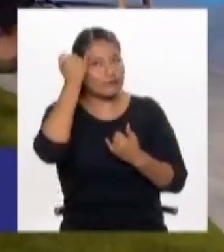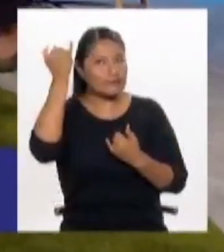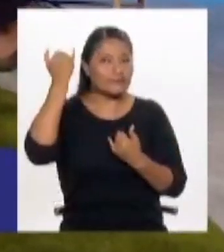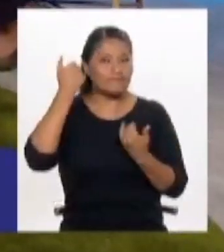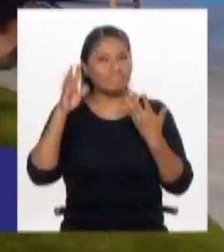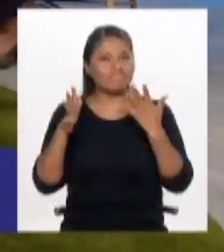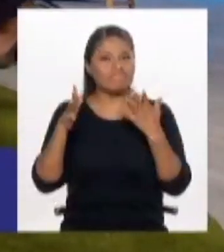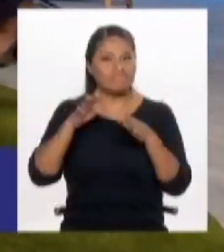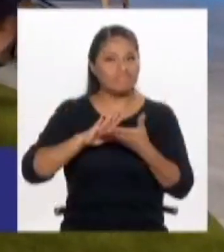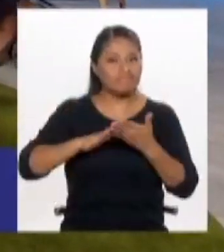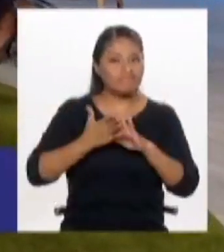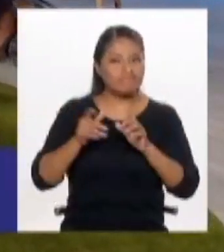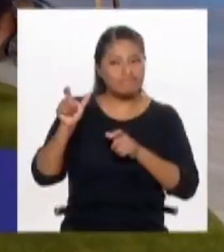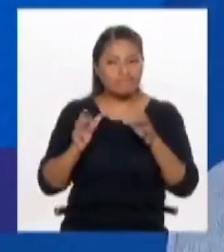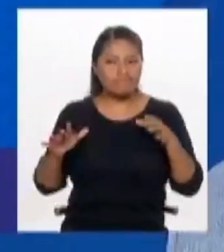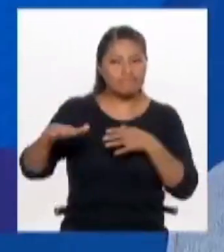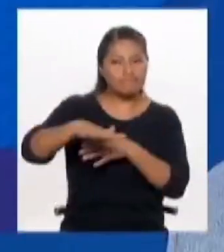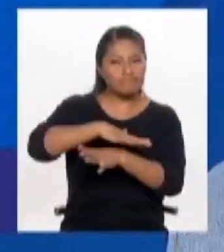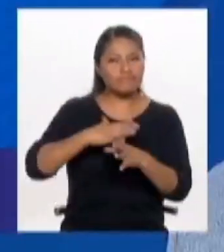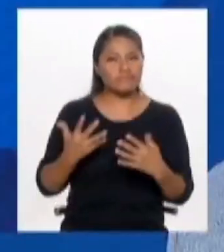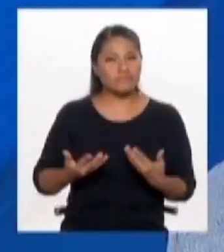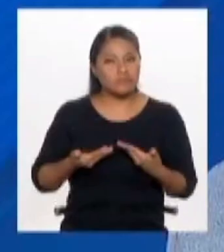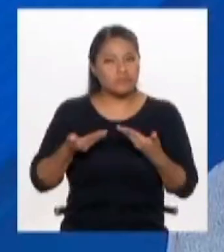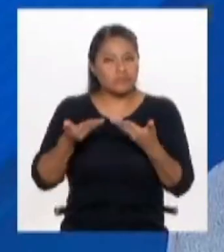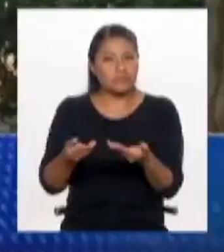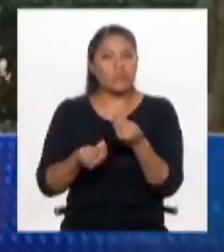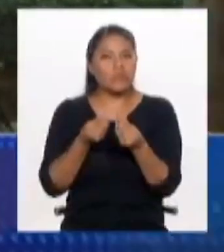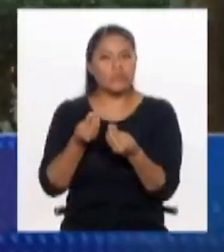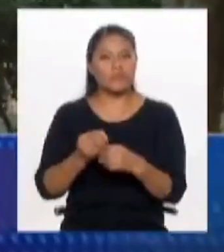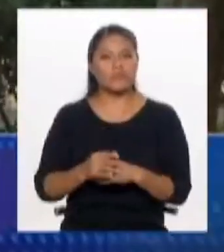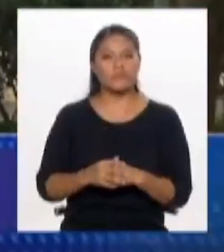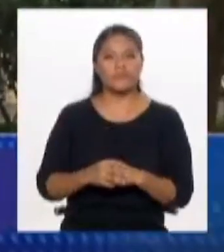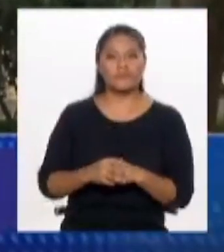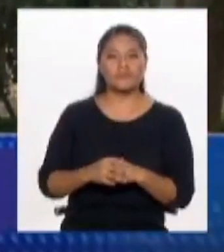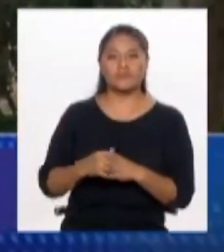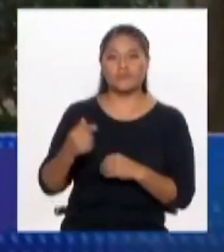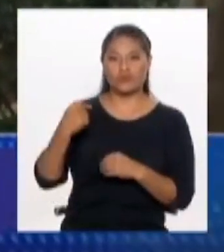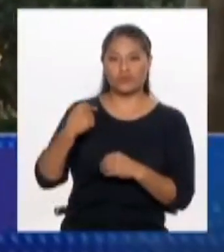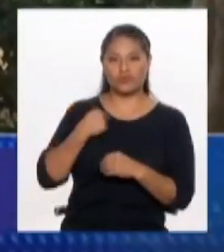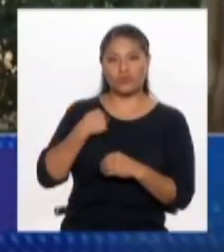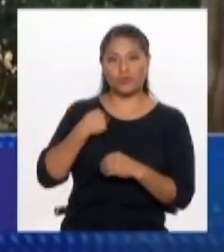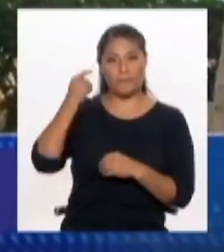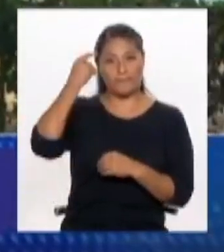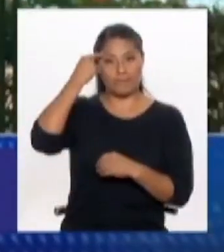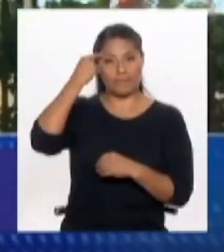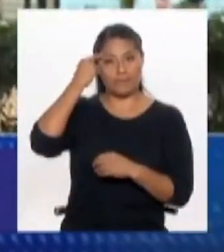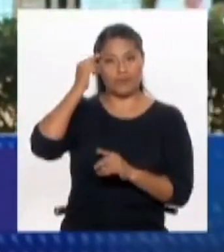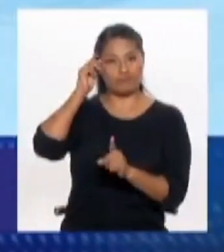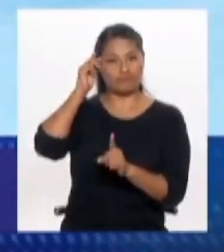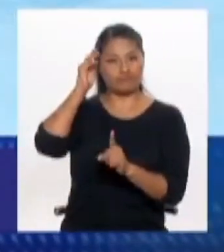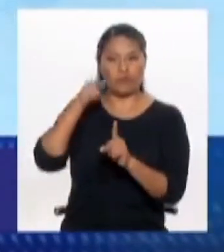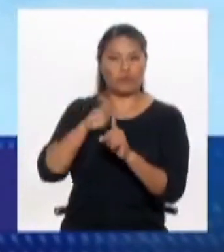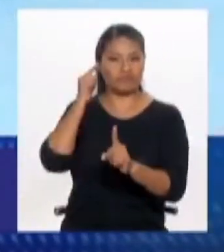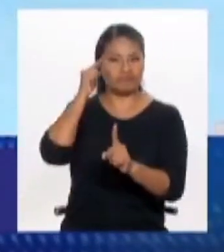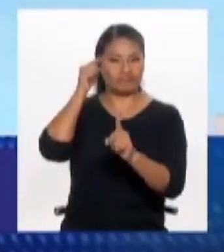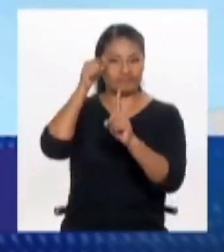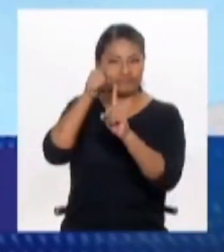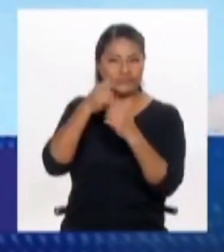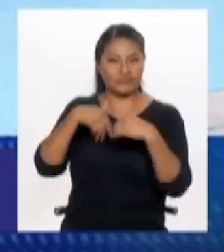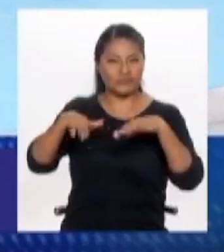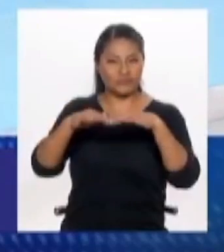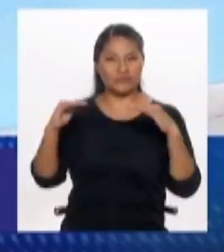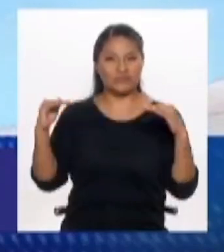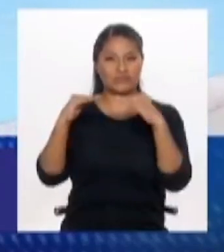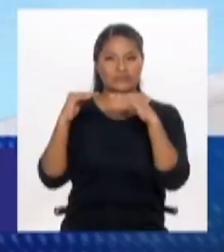lo colectivo? desde mi punto de vista, yo creo que hay que entender que este tema de la